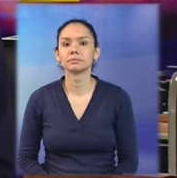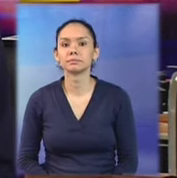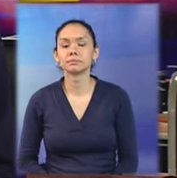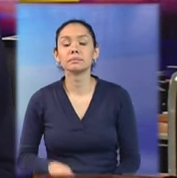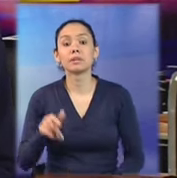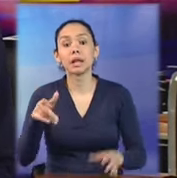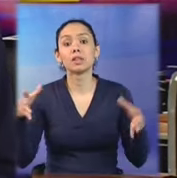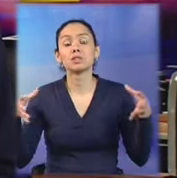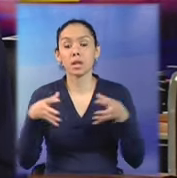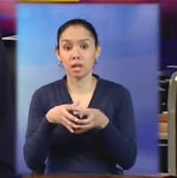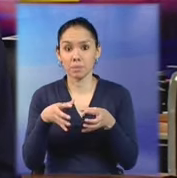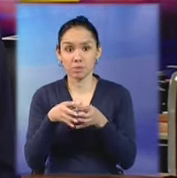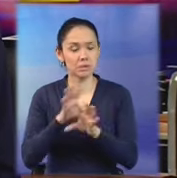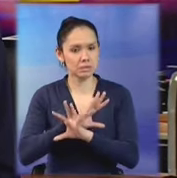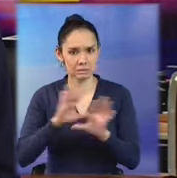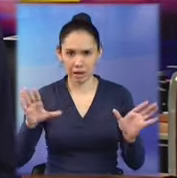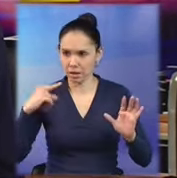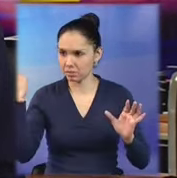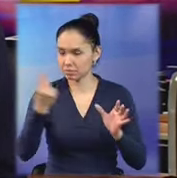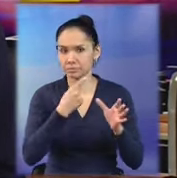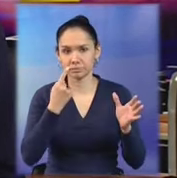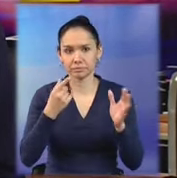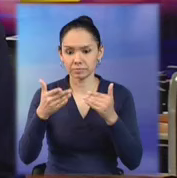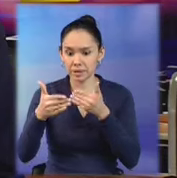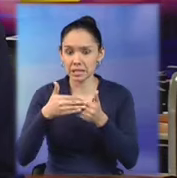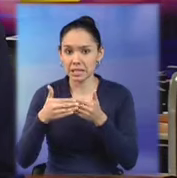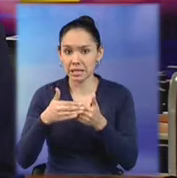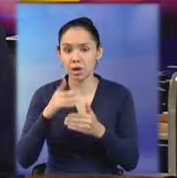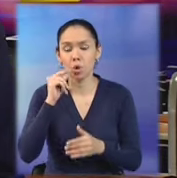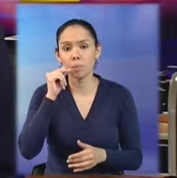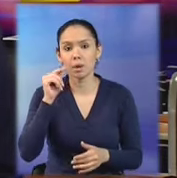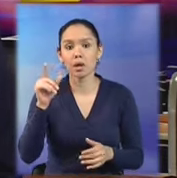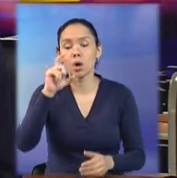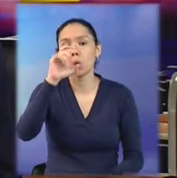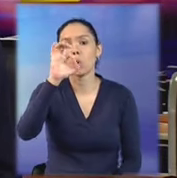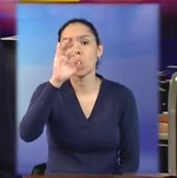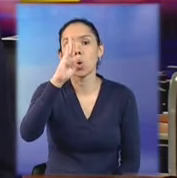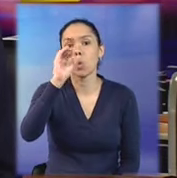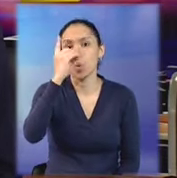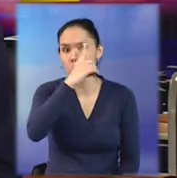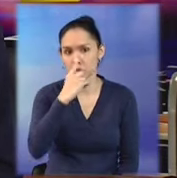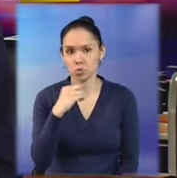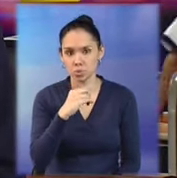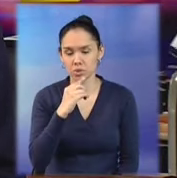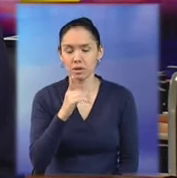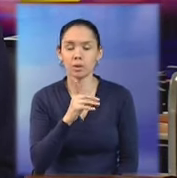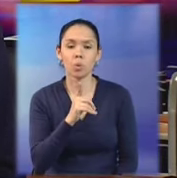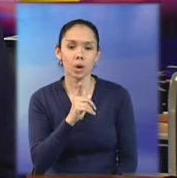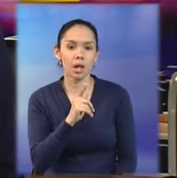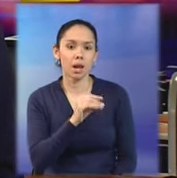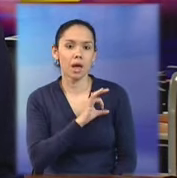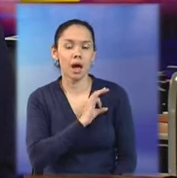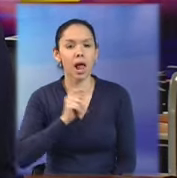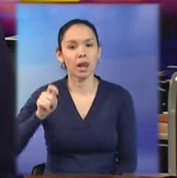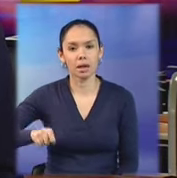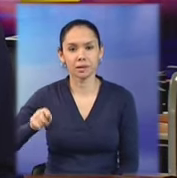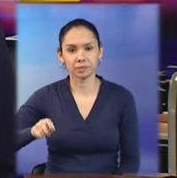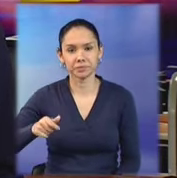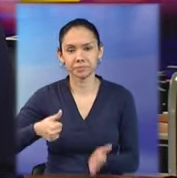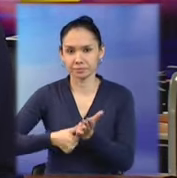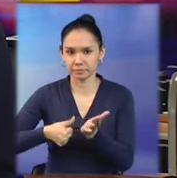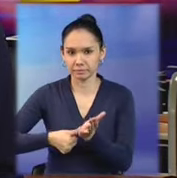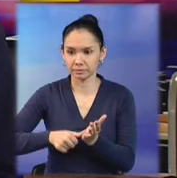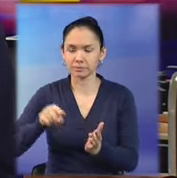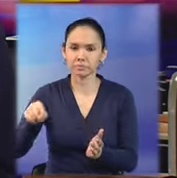Nuestros equipos ya también están cerca del señor Cobos, que por los resultados que hemos venido dando a